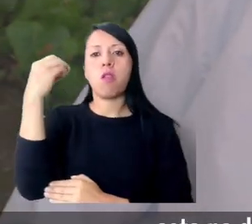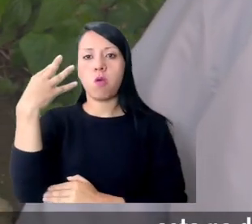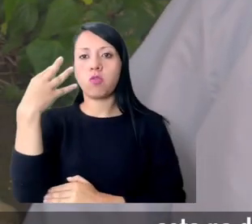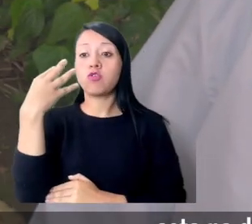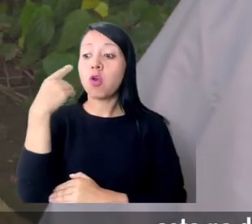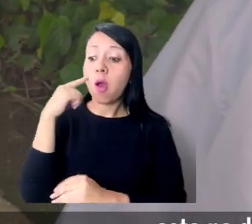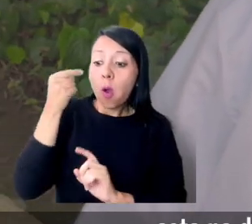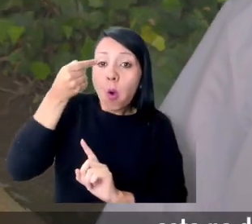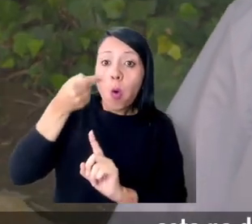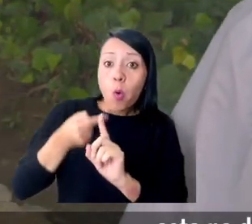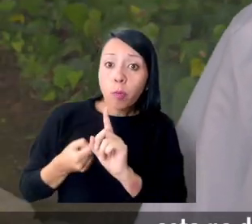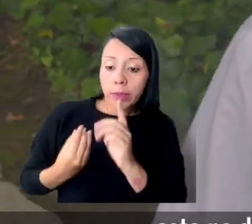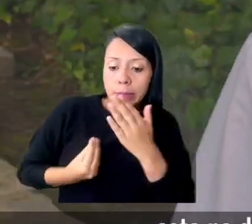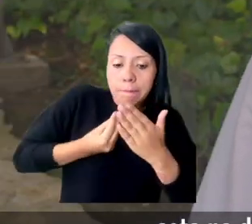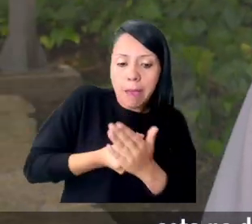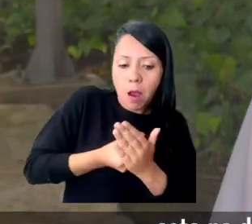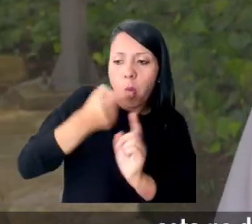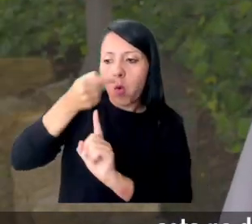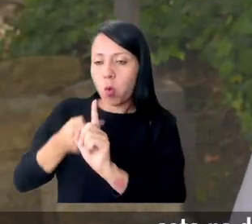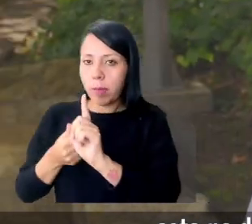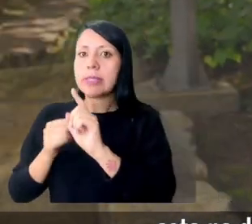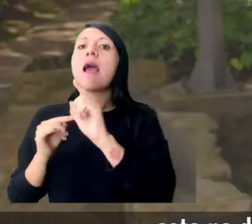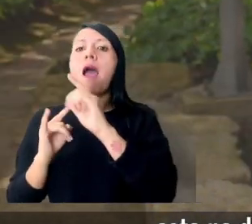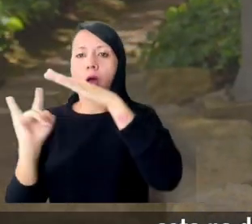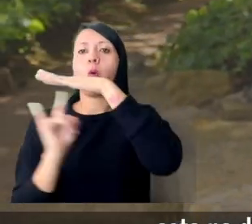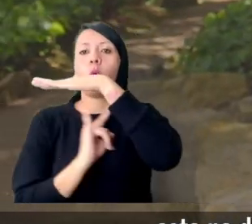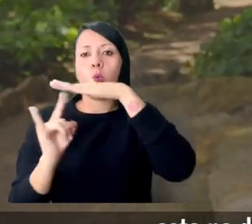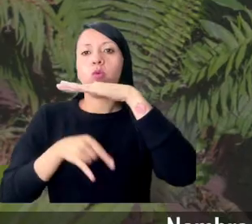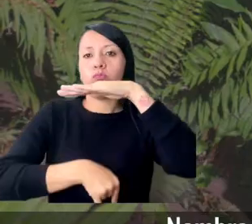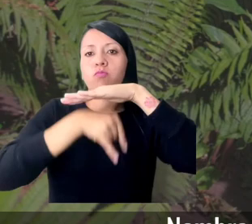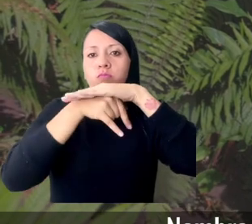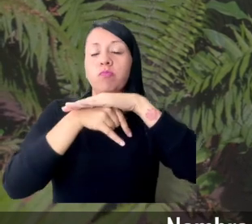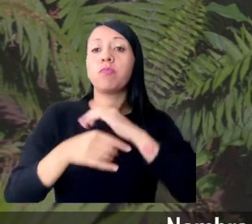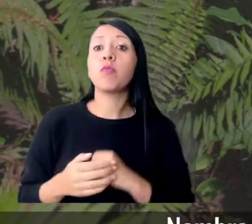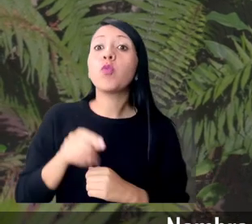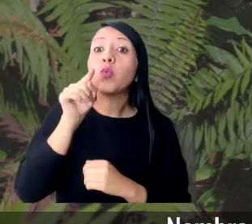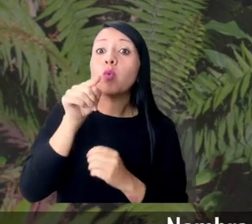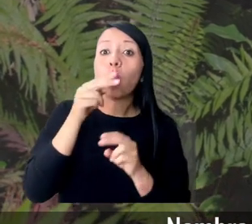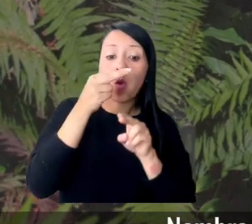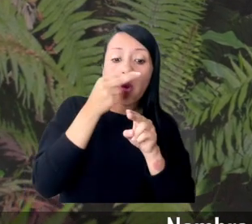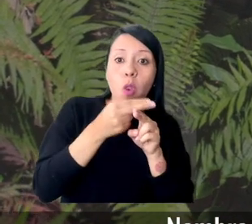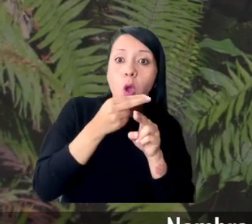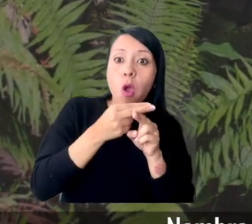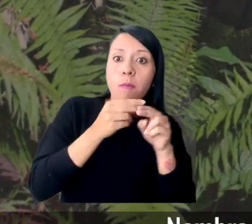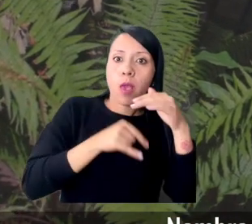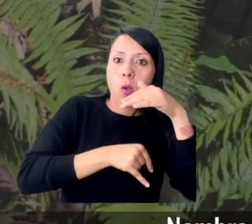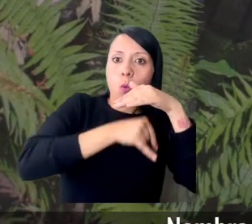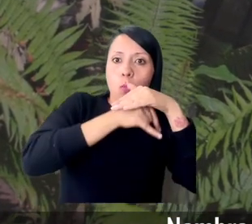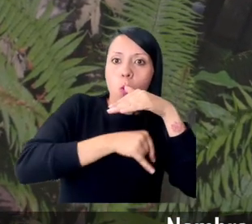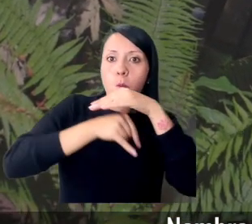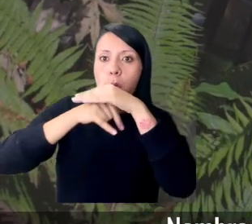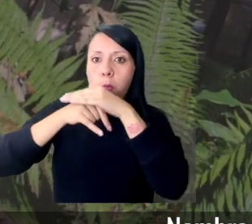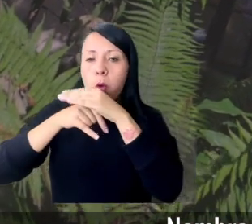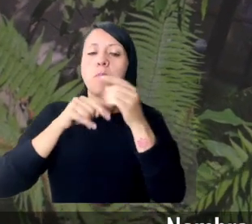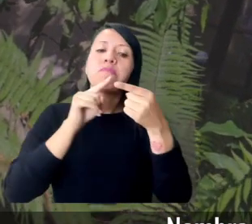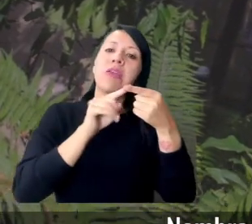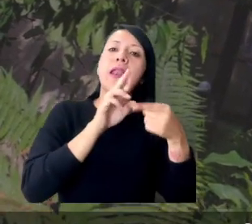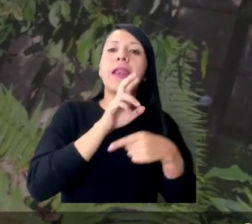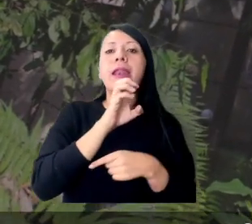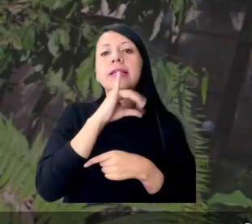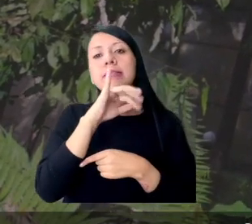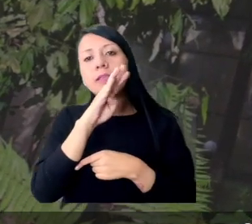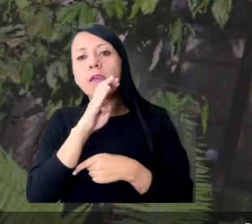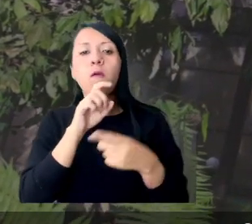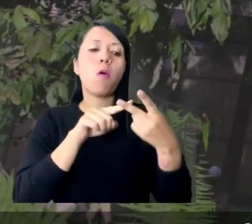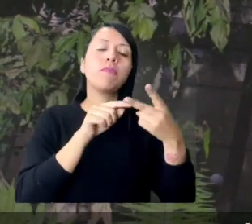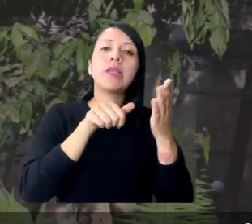Este no debe ser superior a 60 días desde la fecha de pago oportuno. Nombre tus documentos con palabras claves como recibo o cédula,